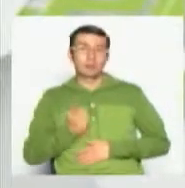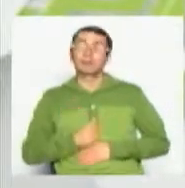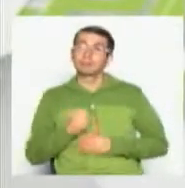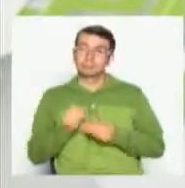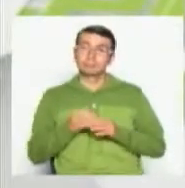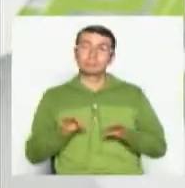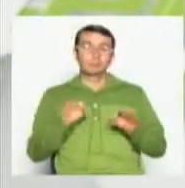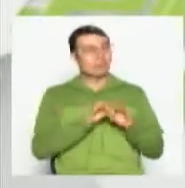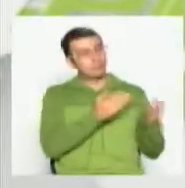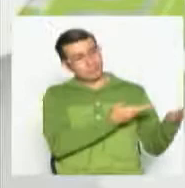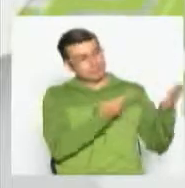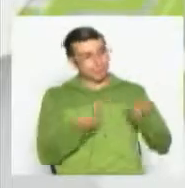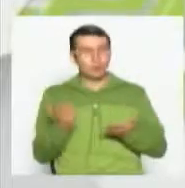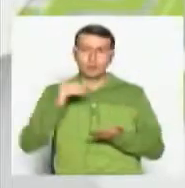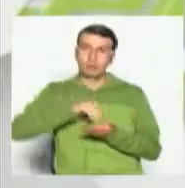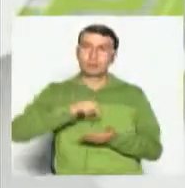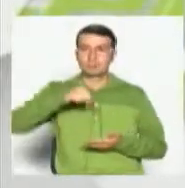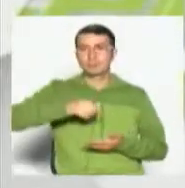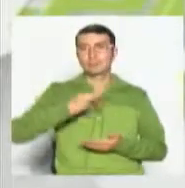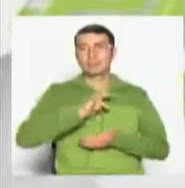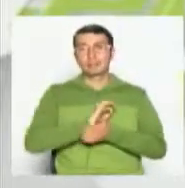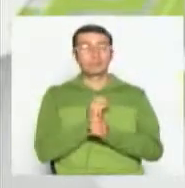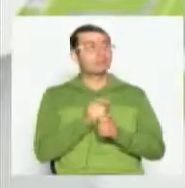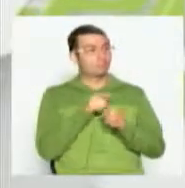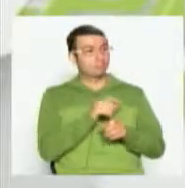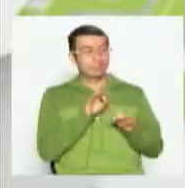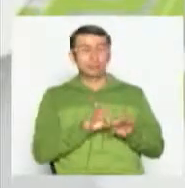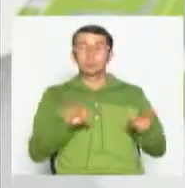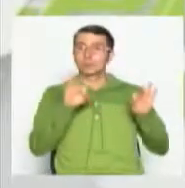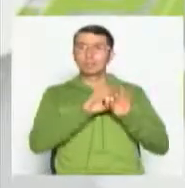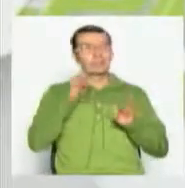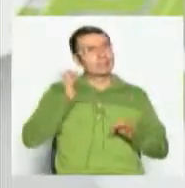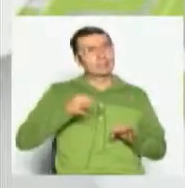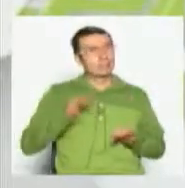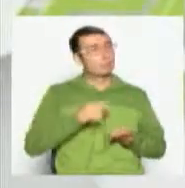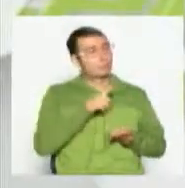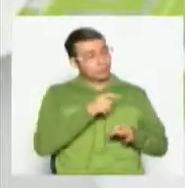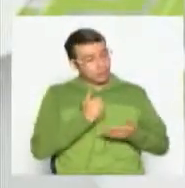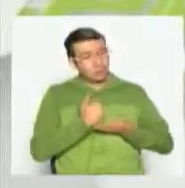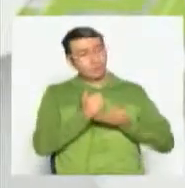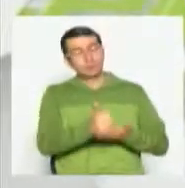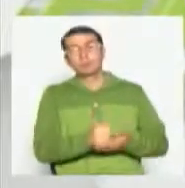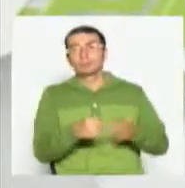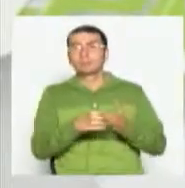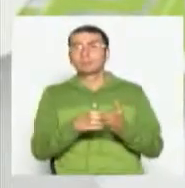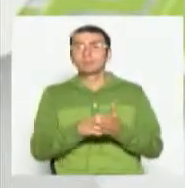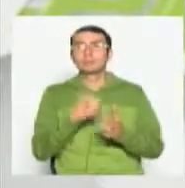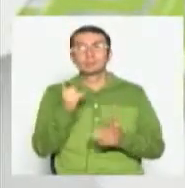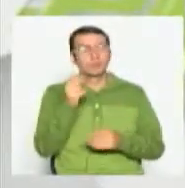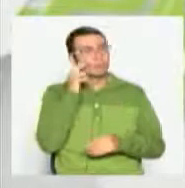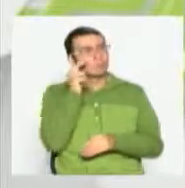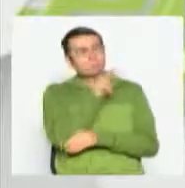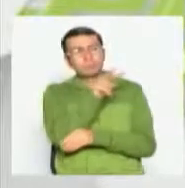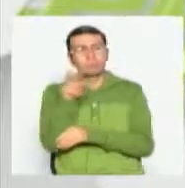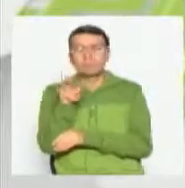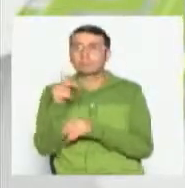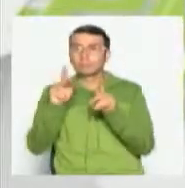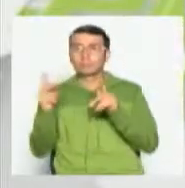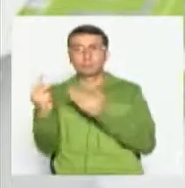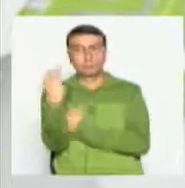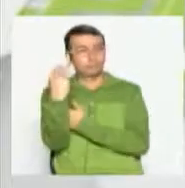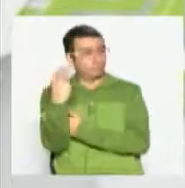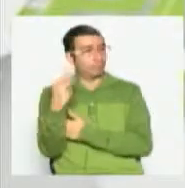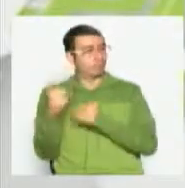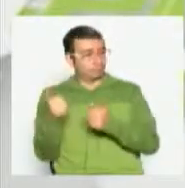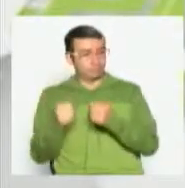darle nuevamente la bienvenida al canal y pues qué importante que usted siempre colaborándole al espacio del defensor del televidente de Telecafé. Claro, la idea